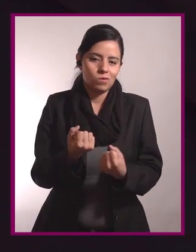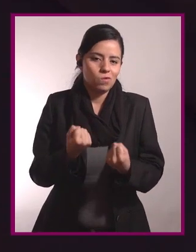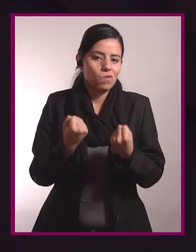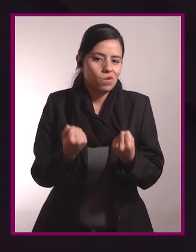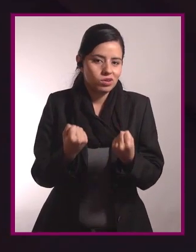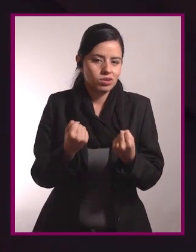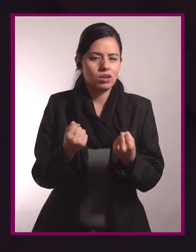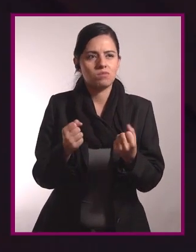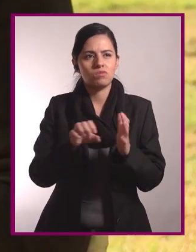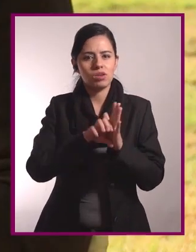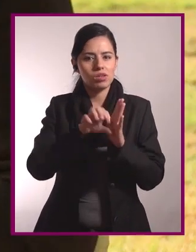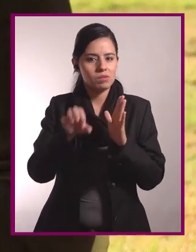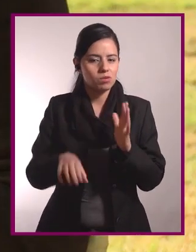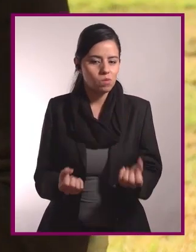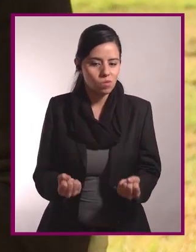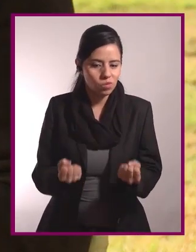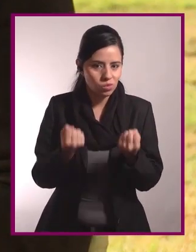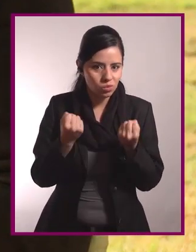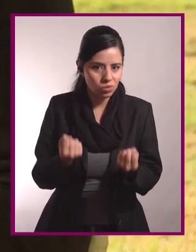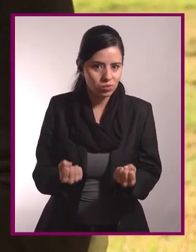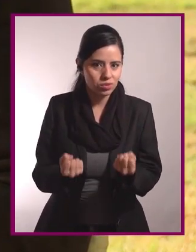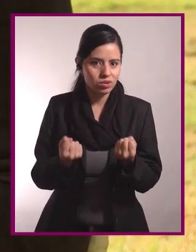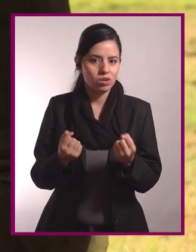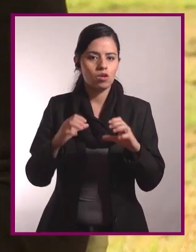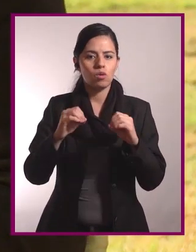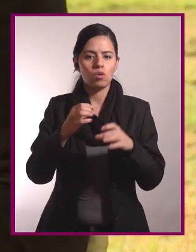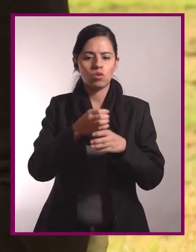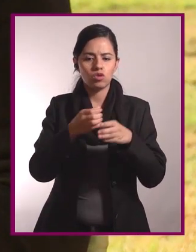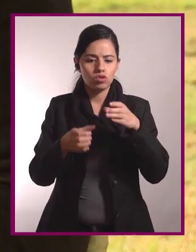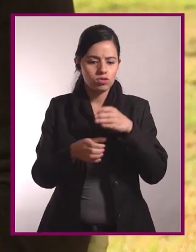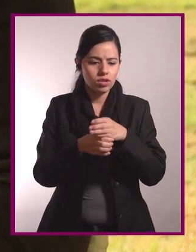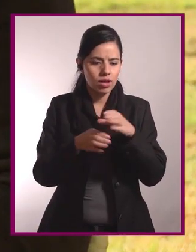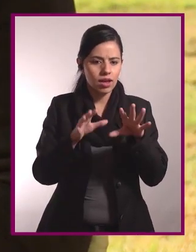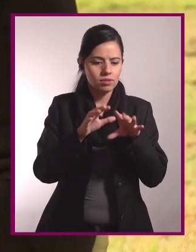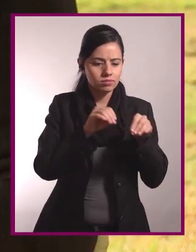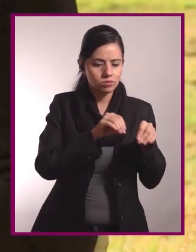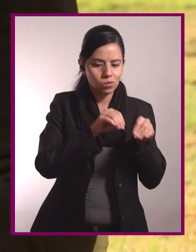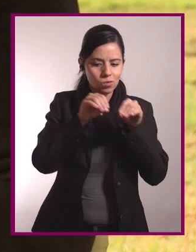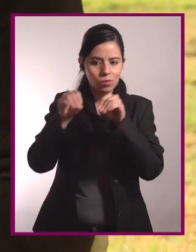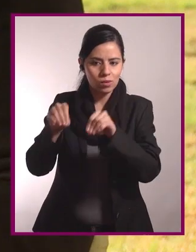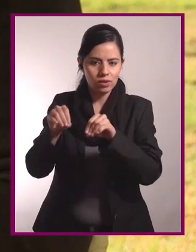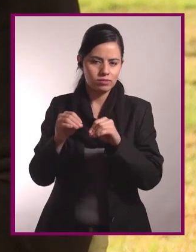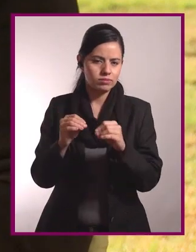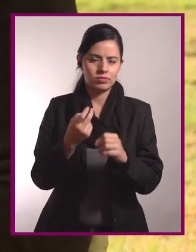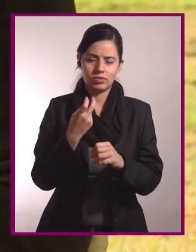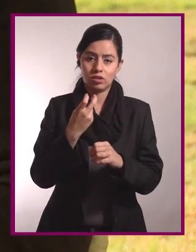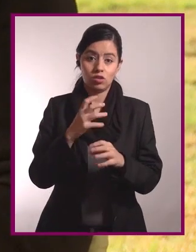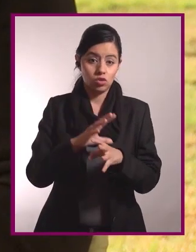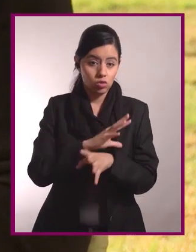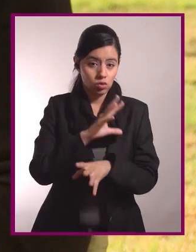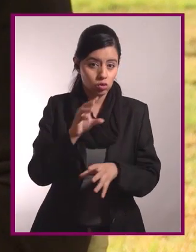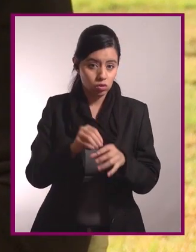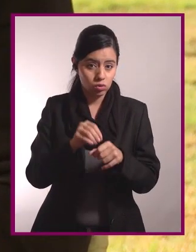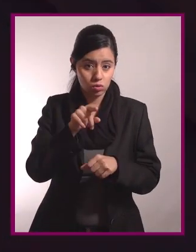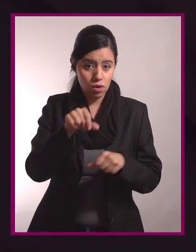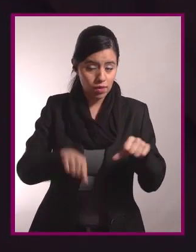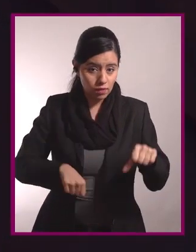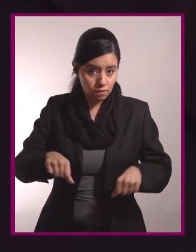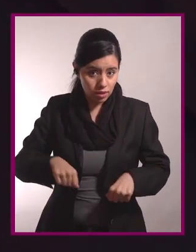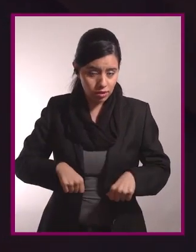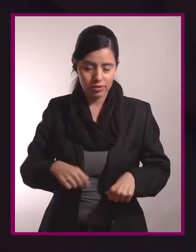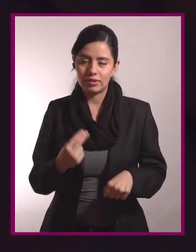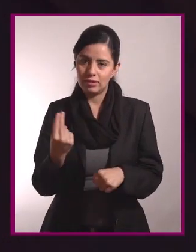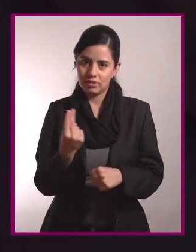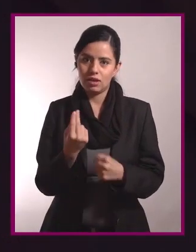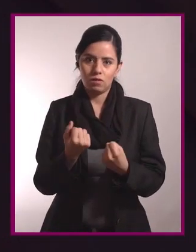es inconcebible poderse mover sin la fuerza, poder cargar cosas, poder mover de un lado a otro objetos. Todo